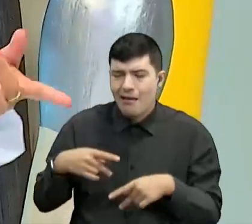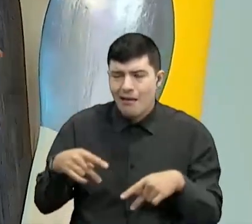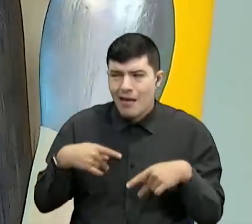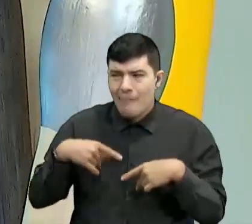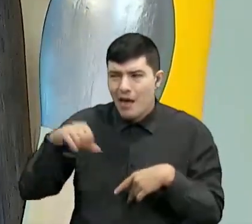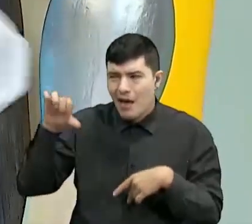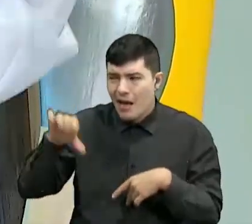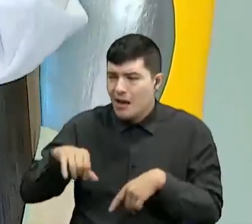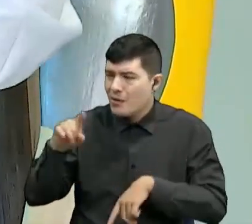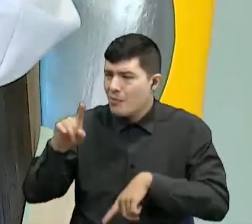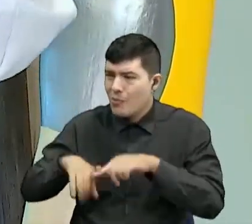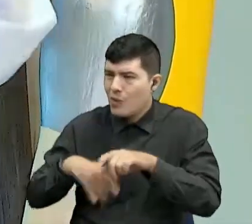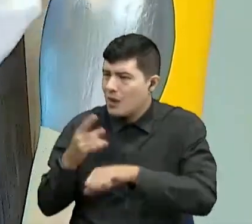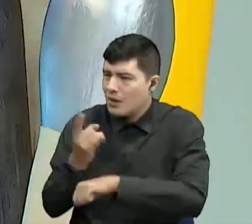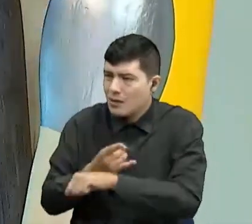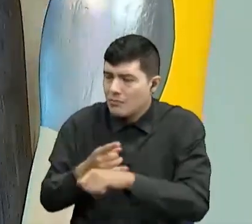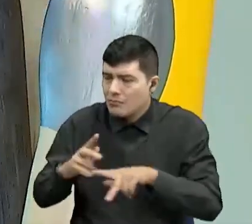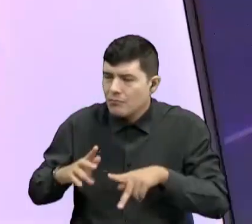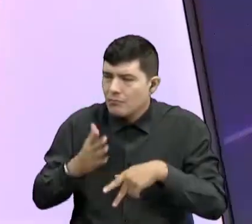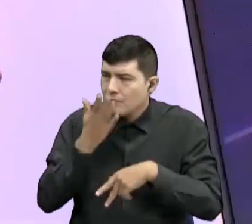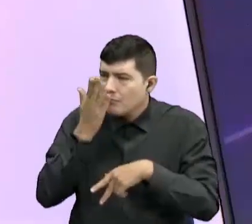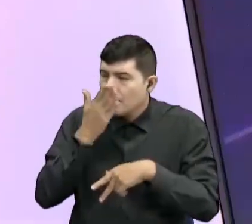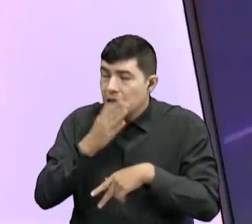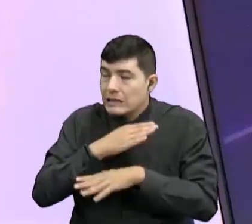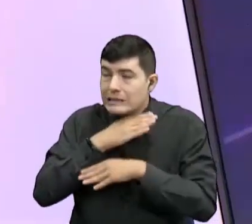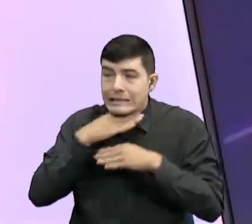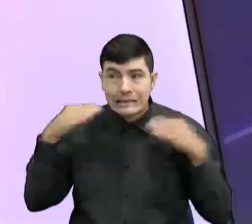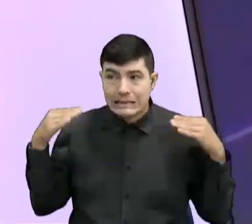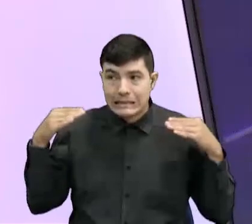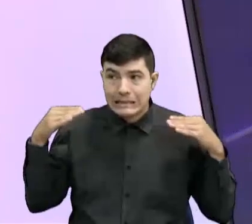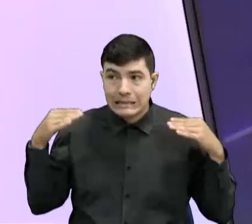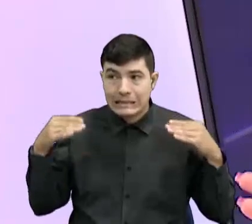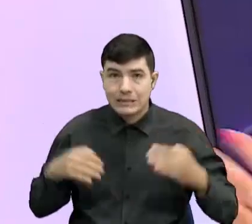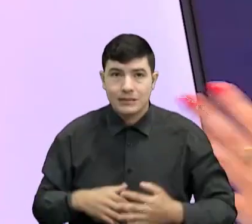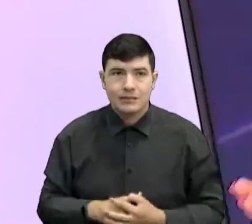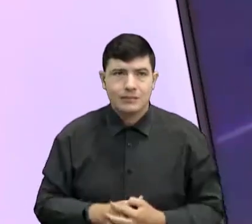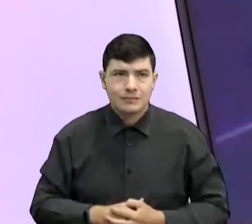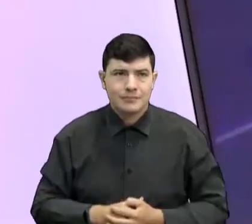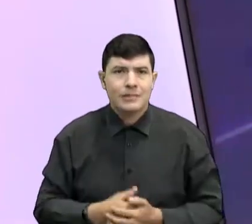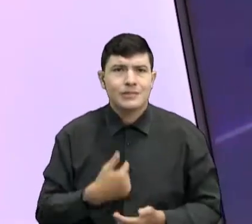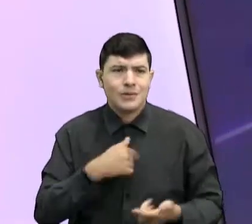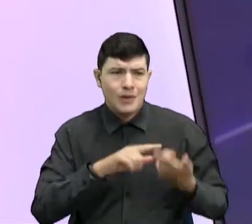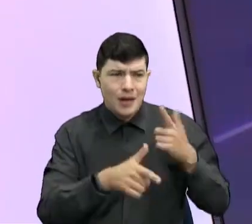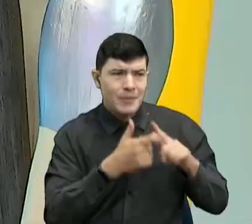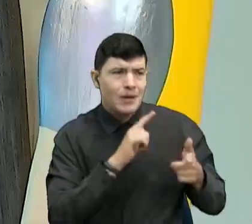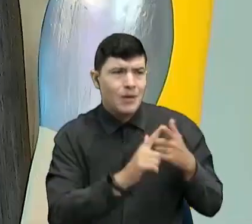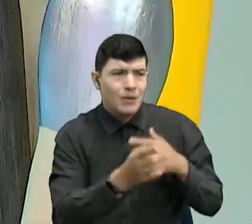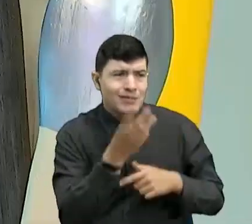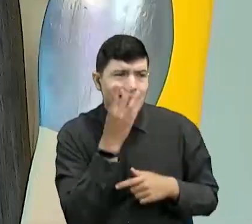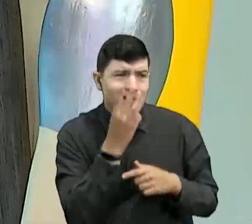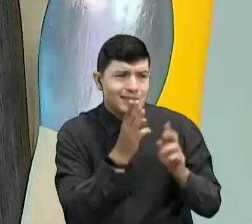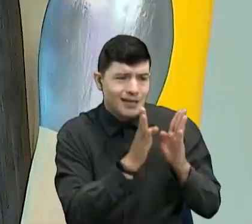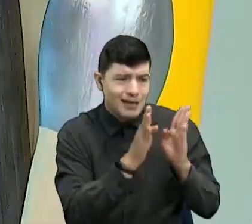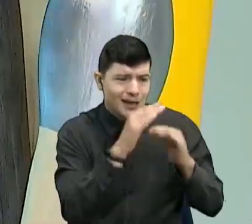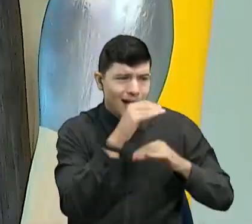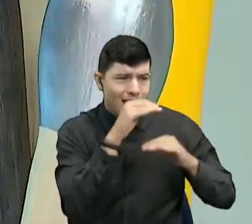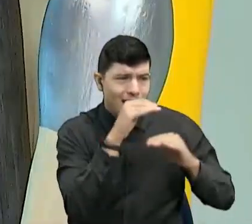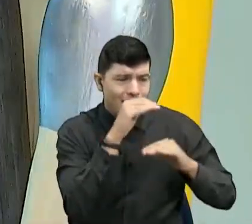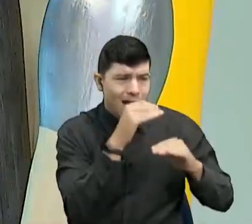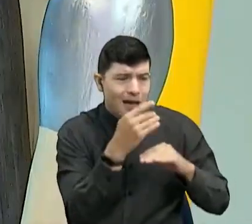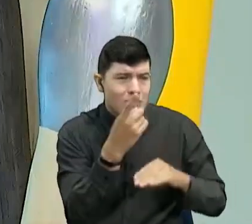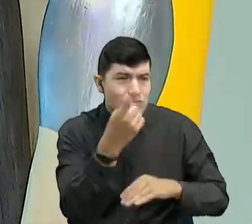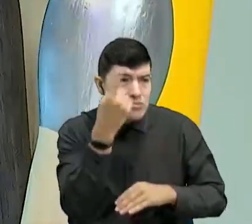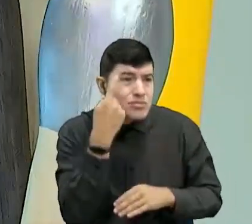va poder respirar y... ¡Sangos! Tengo un amigo que, que se fuma tres cajetillas diarias. ¡Uy, no! No, no, no, qué feo.